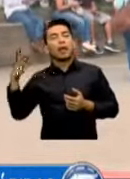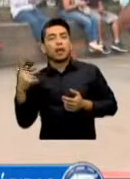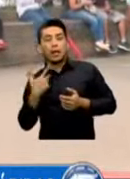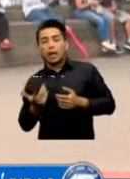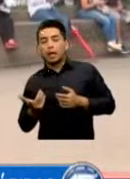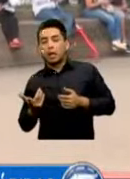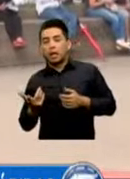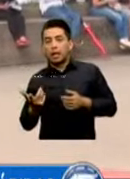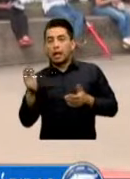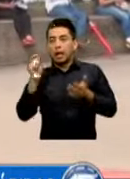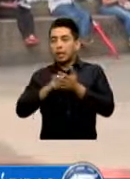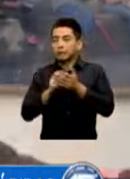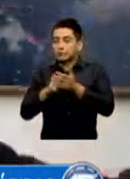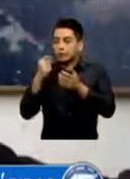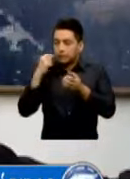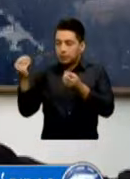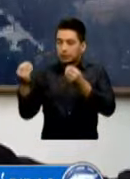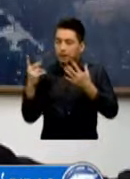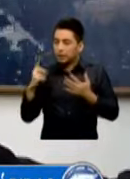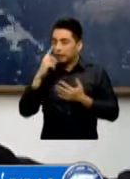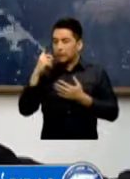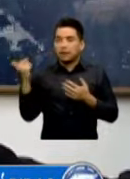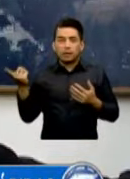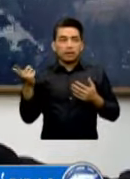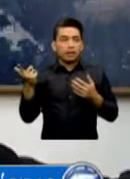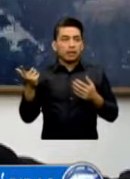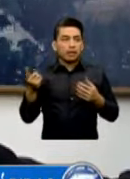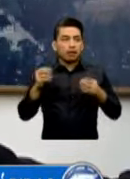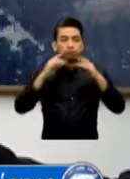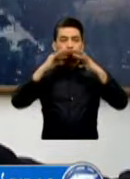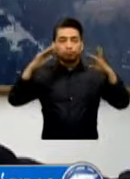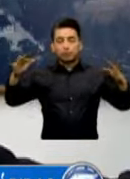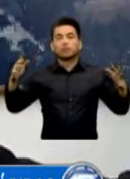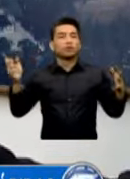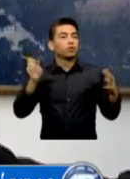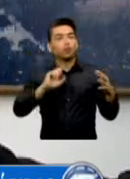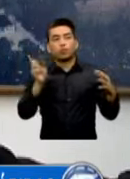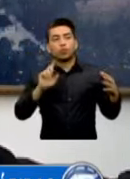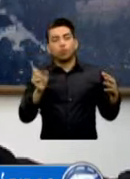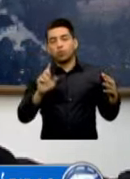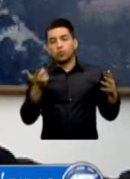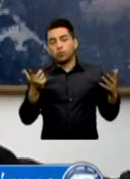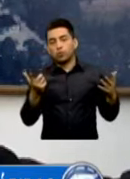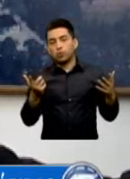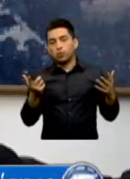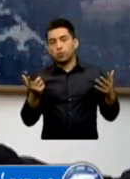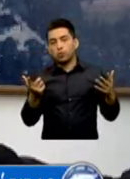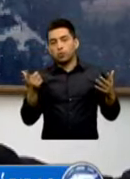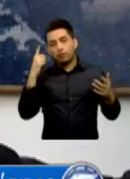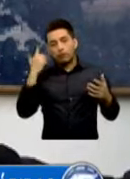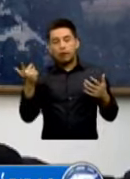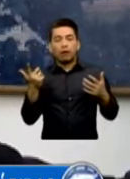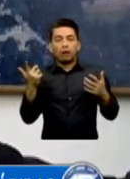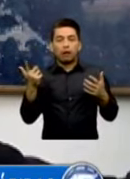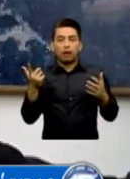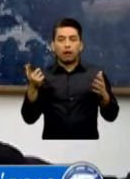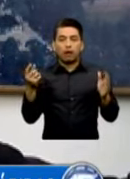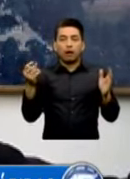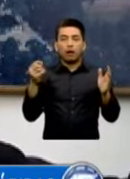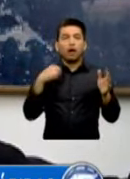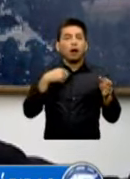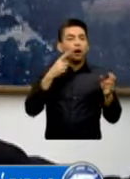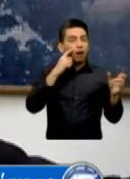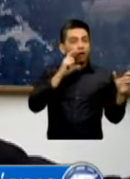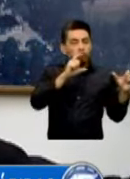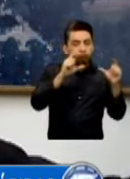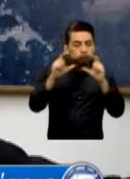indicador Epidemiológico Es decir No son O no van a entrar Como parte De la vigilancia Epidemiológica Que se